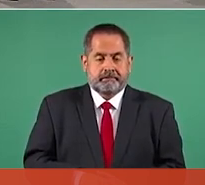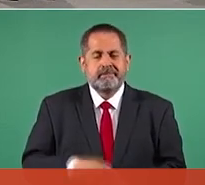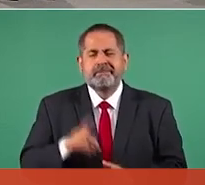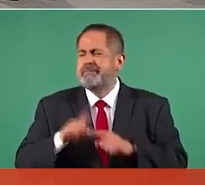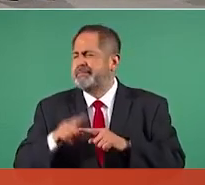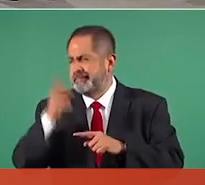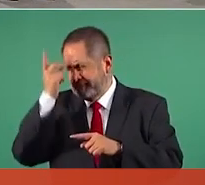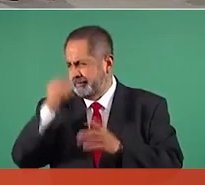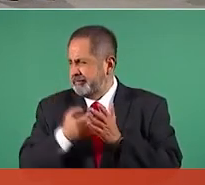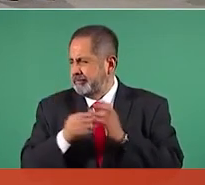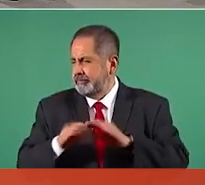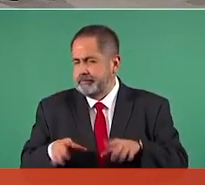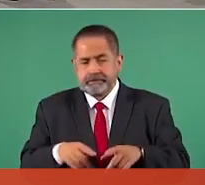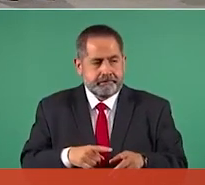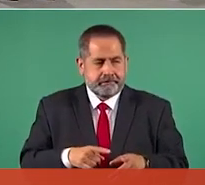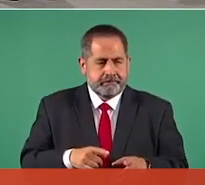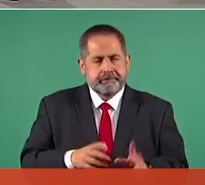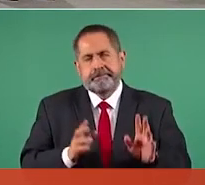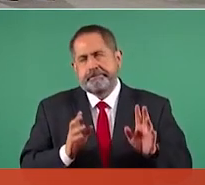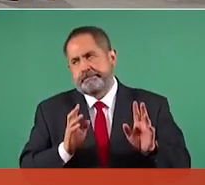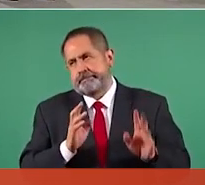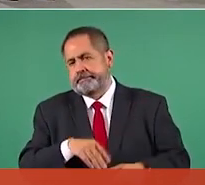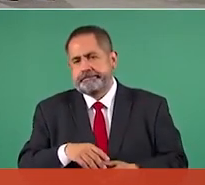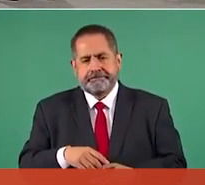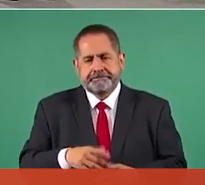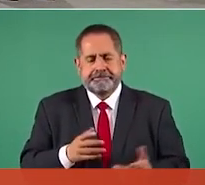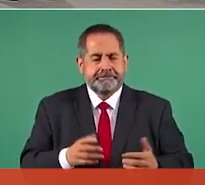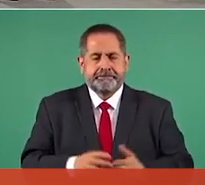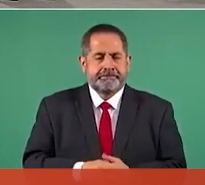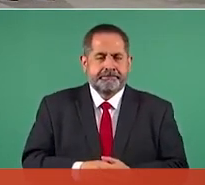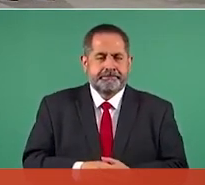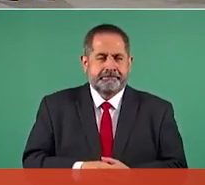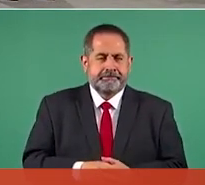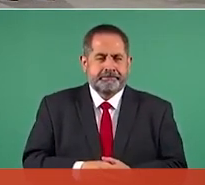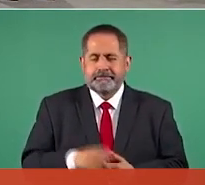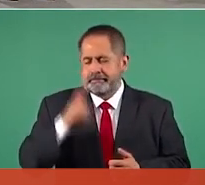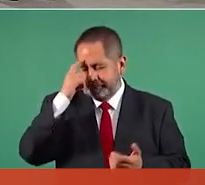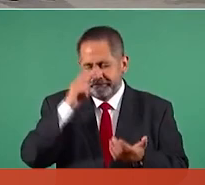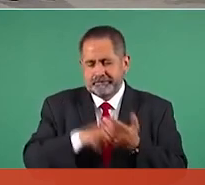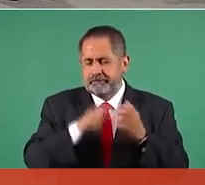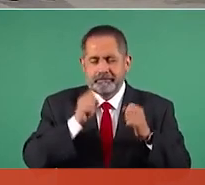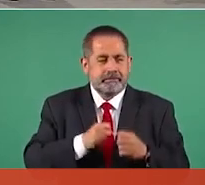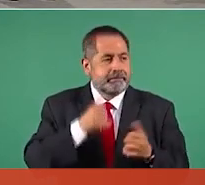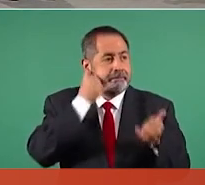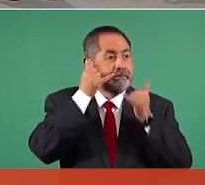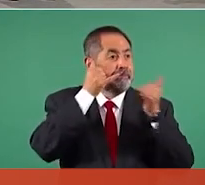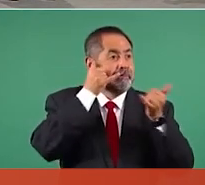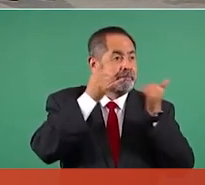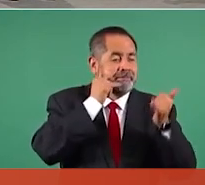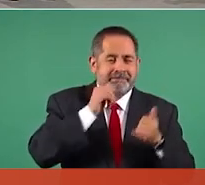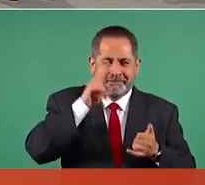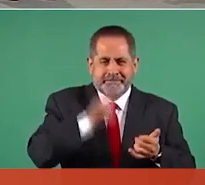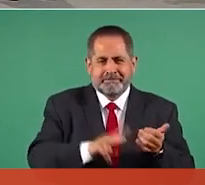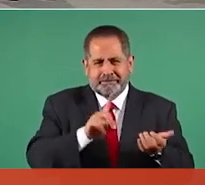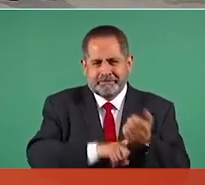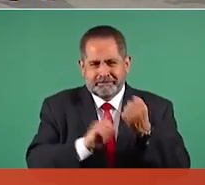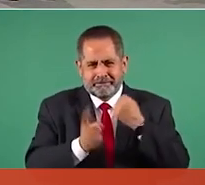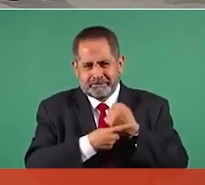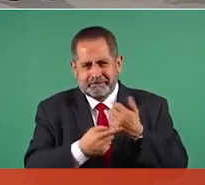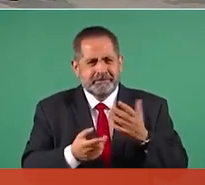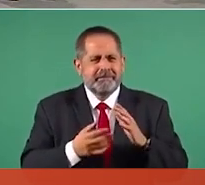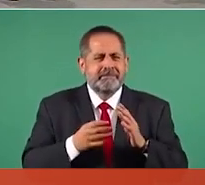hay que, pero sí, este, debe ser telefónica y de muy poca, a ver, la